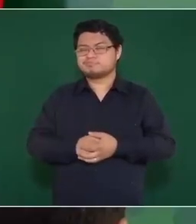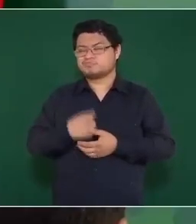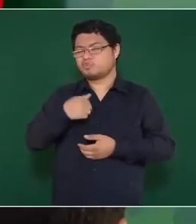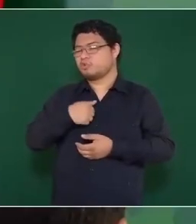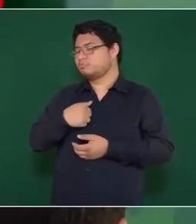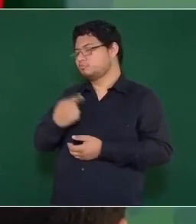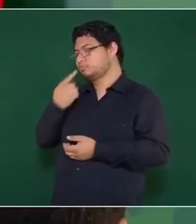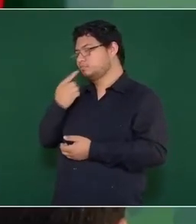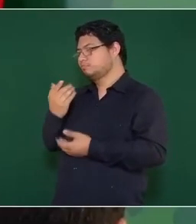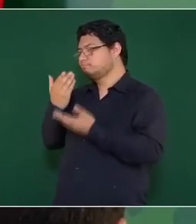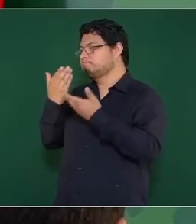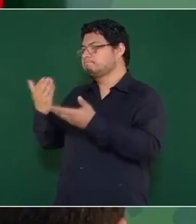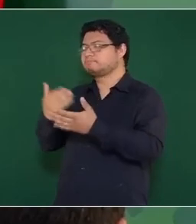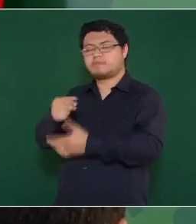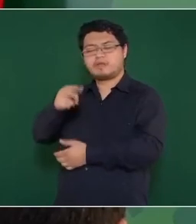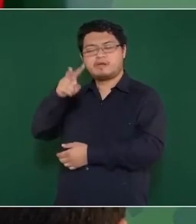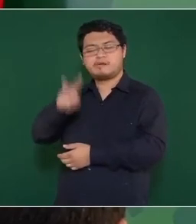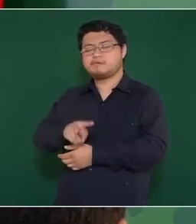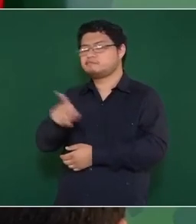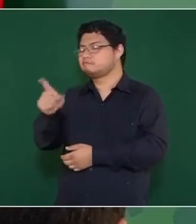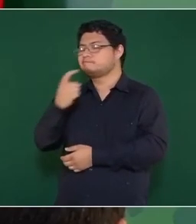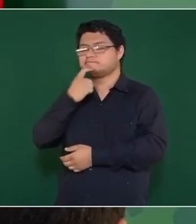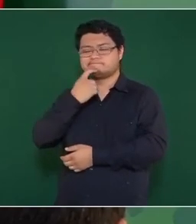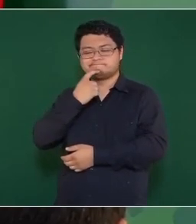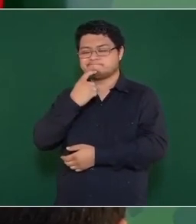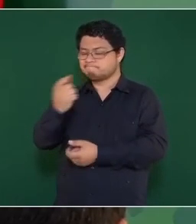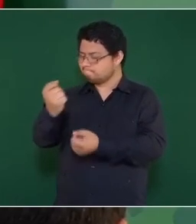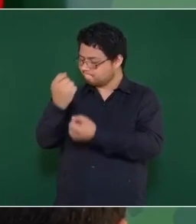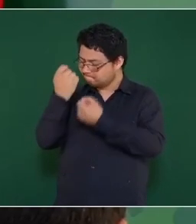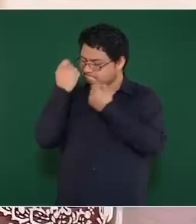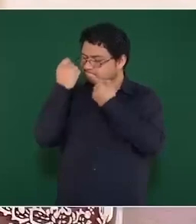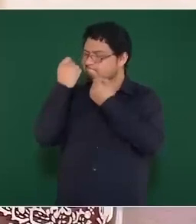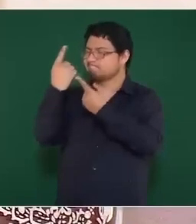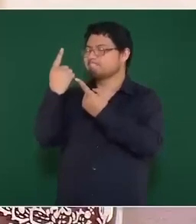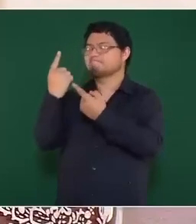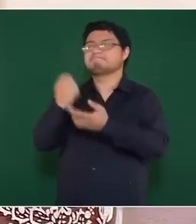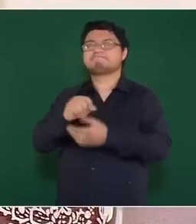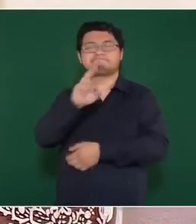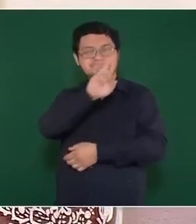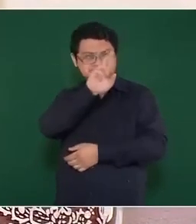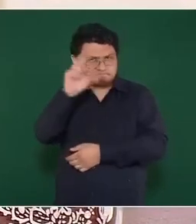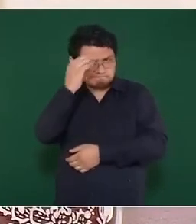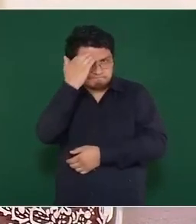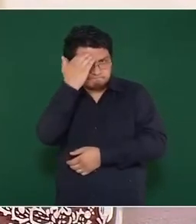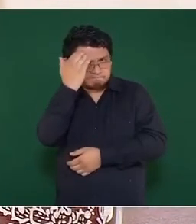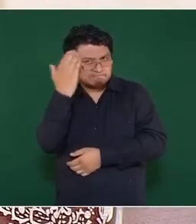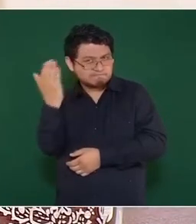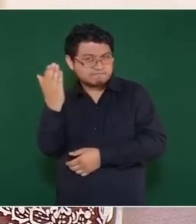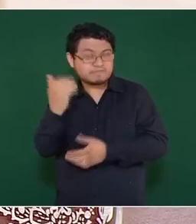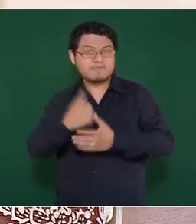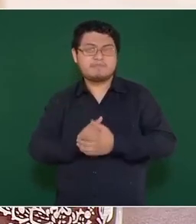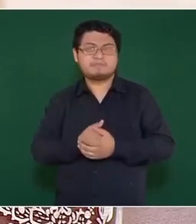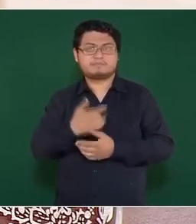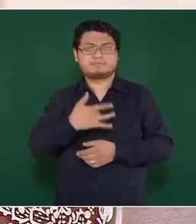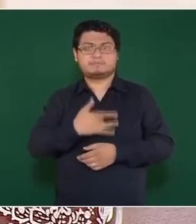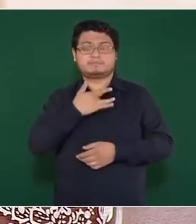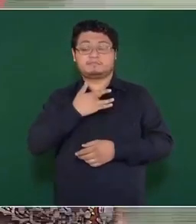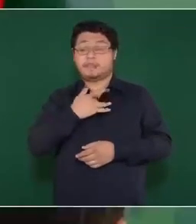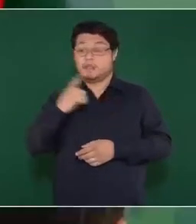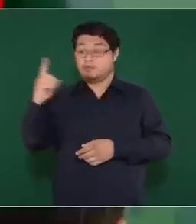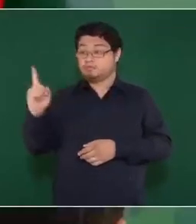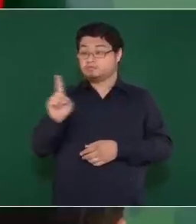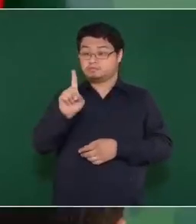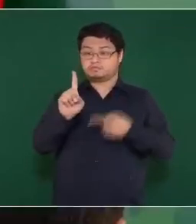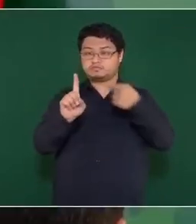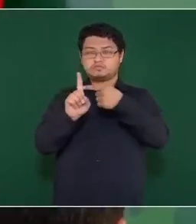cuánto te reconocemos, sentir que eres un hombre de otra dimensión